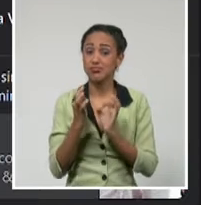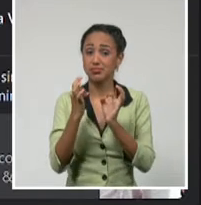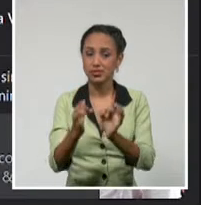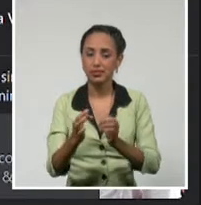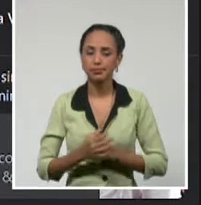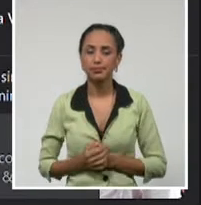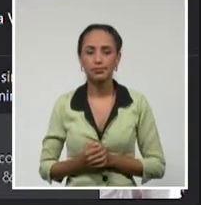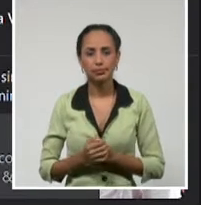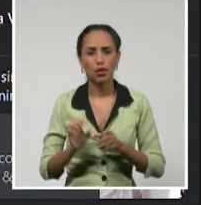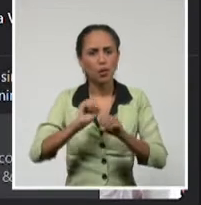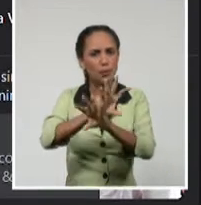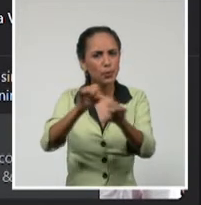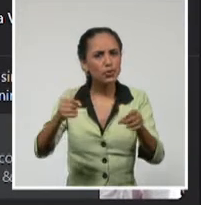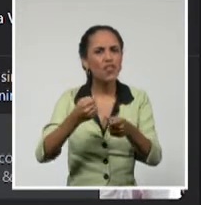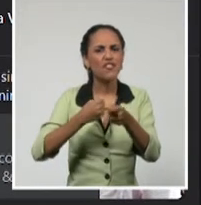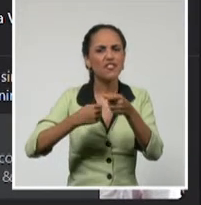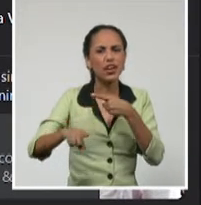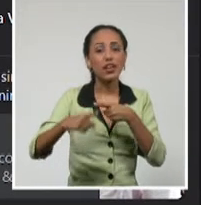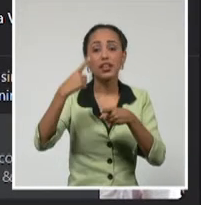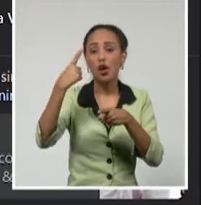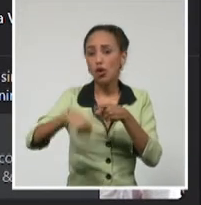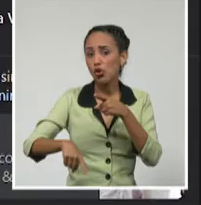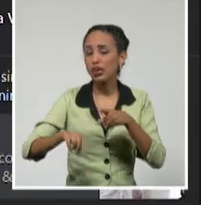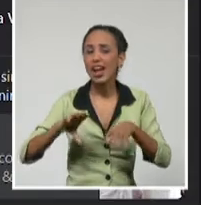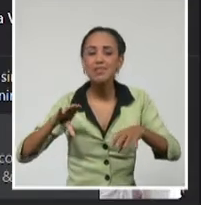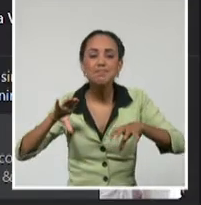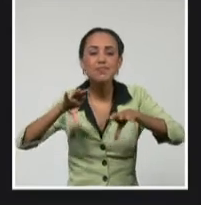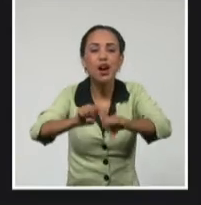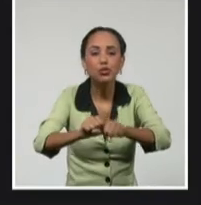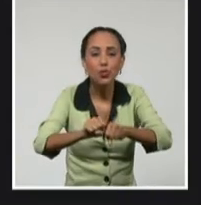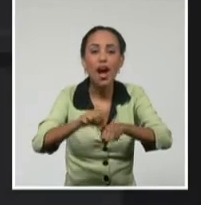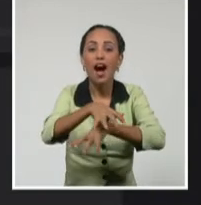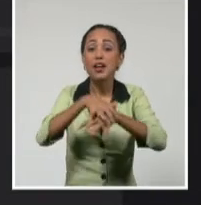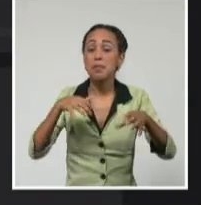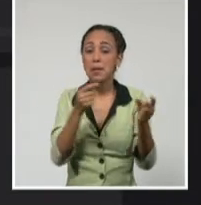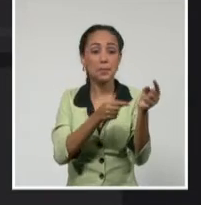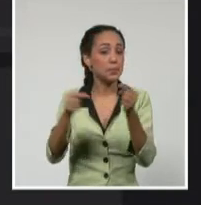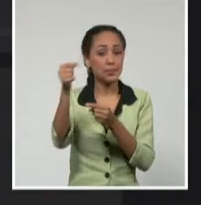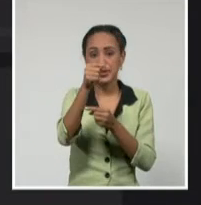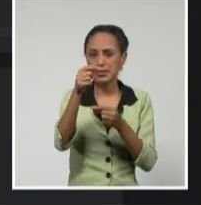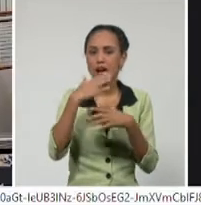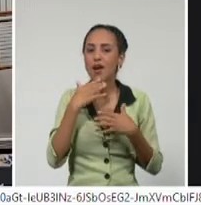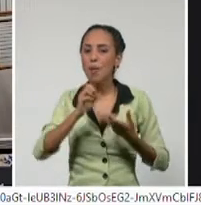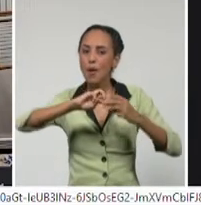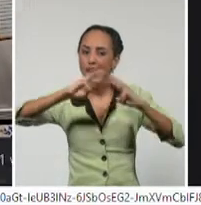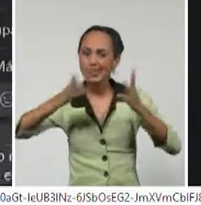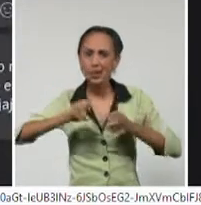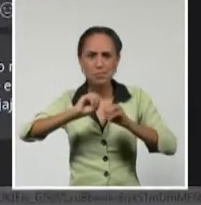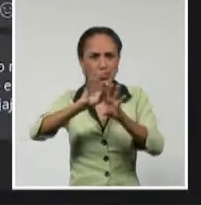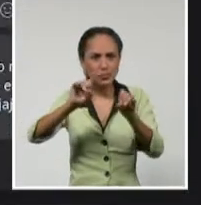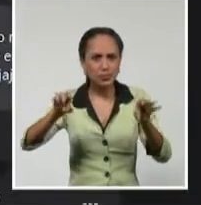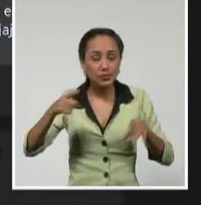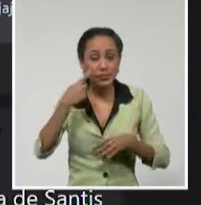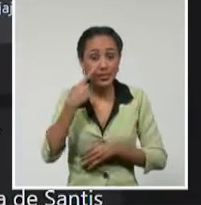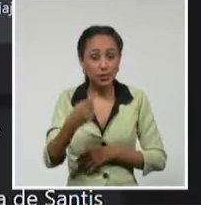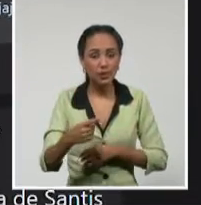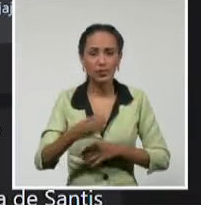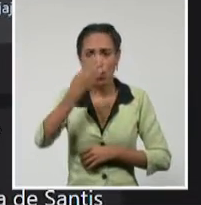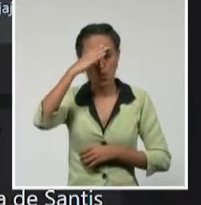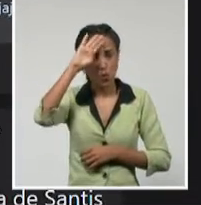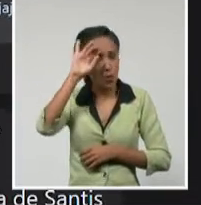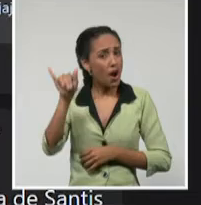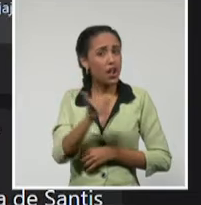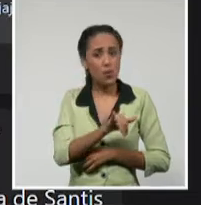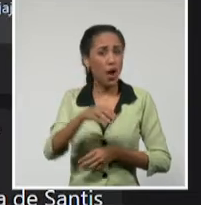la promoción de ventas y capturas ha cobrado protagonismo en el escenario de Internet, un contexto del que Cuba también